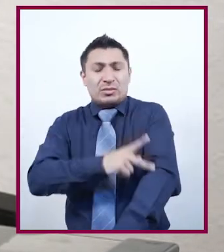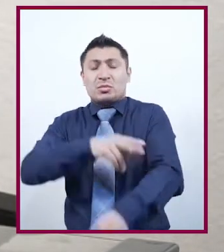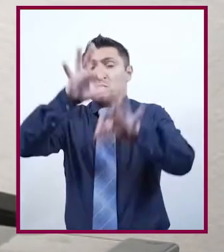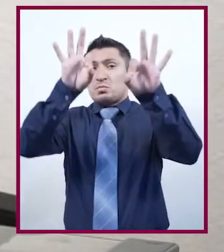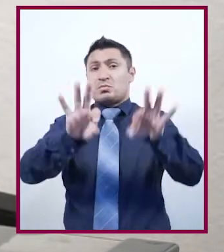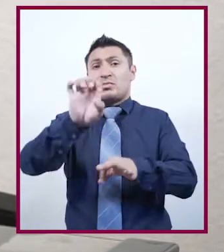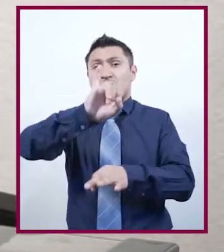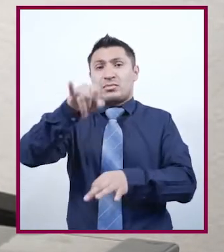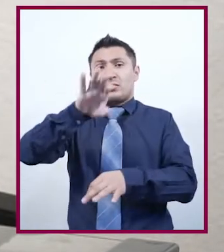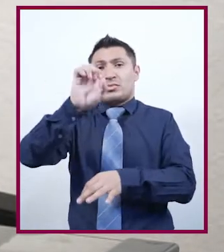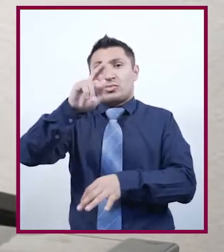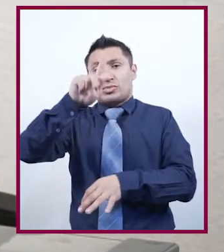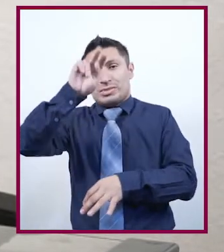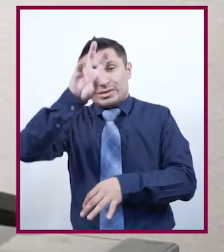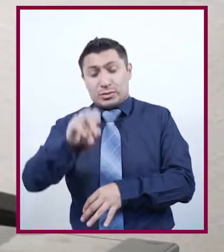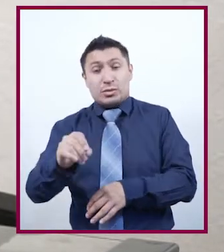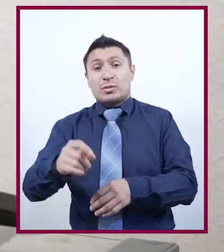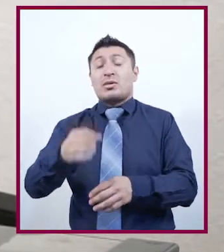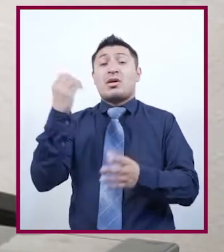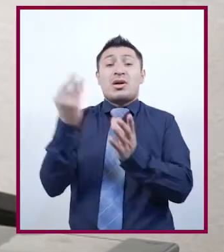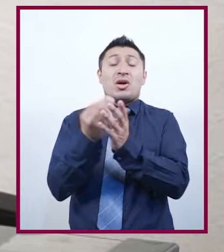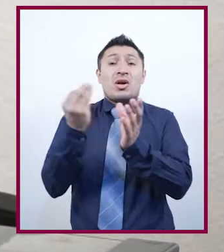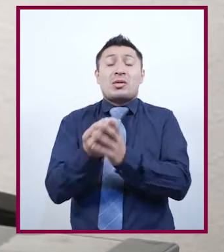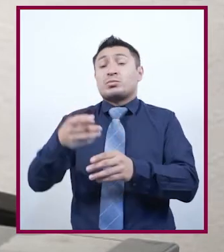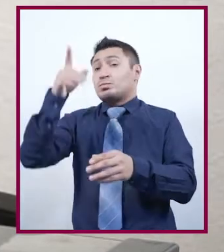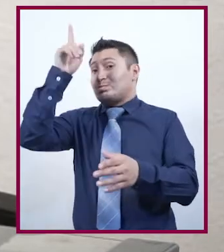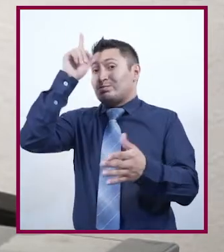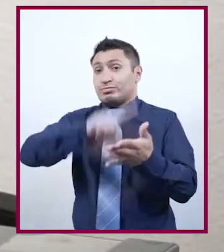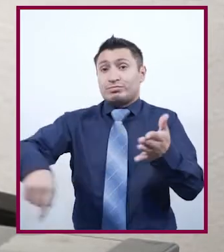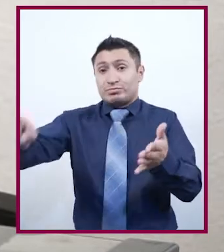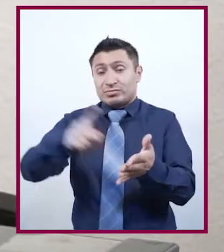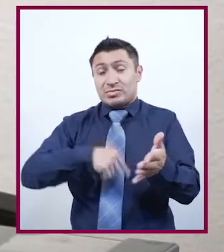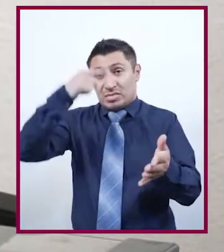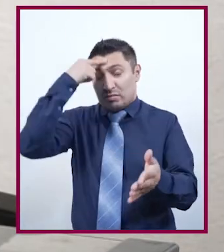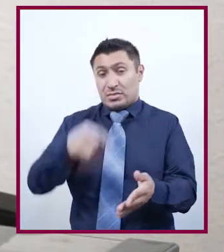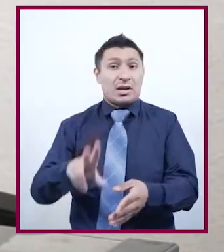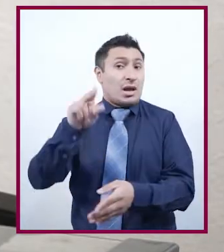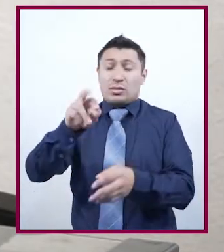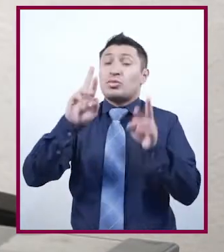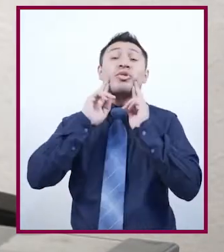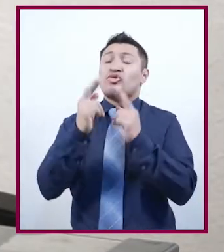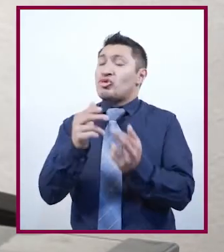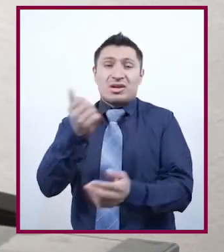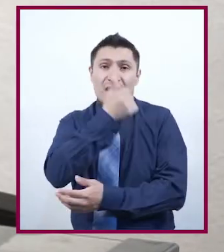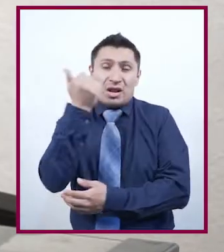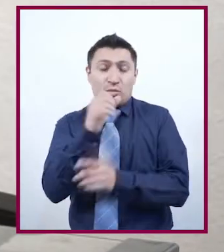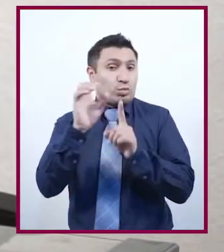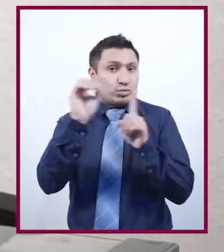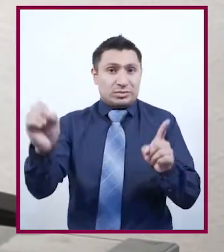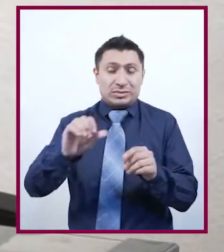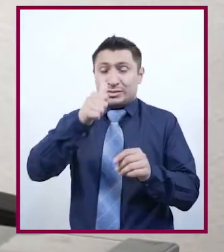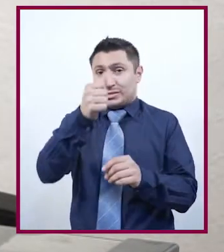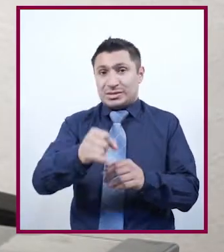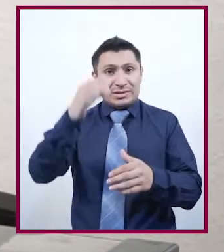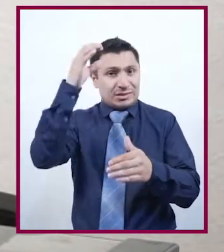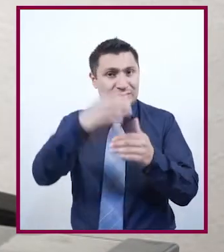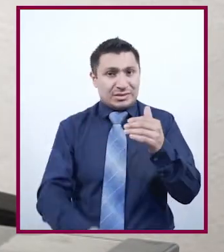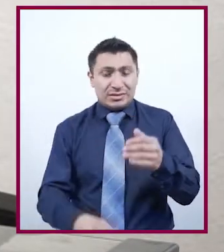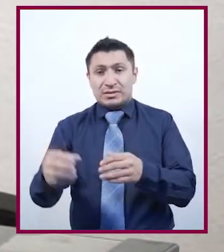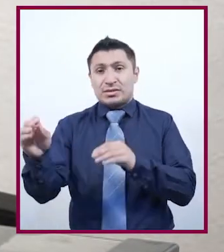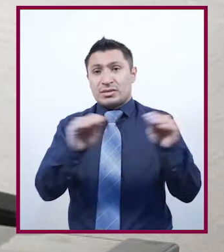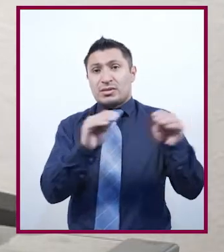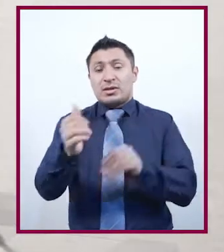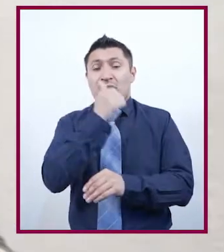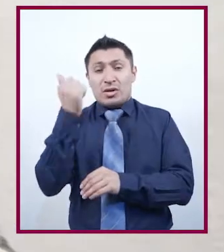Poder Ejecutivo decidió suspender las clases para impedir que los estudiantes se reunieran y organizaran. Así llegó a su fin el